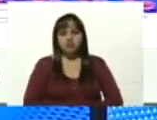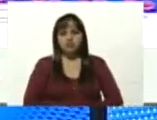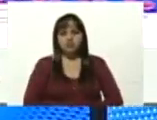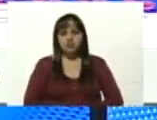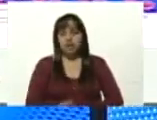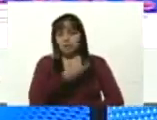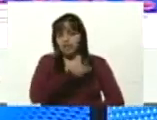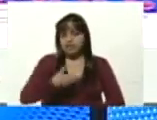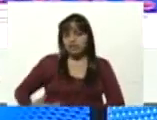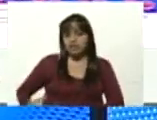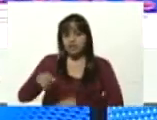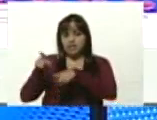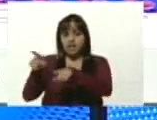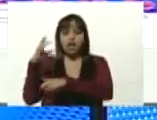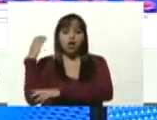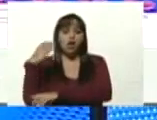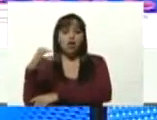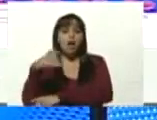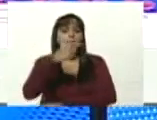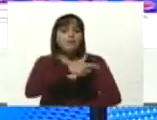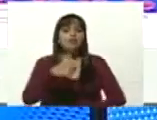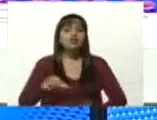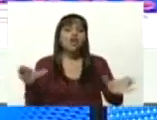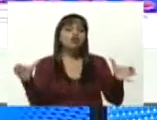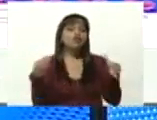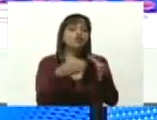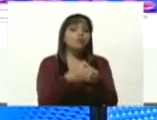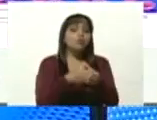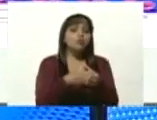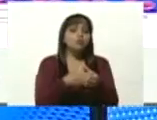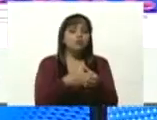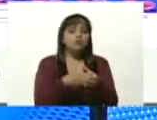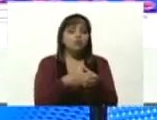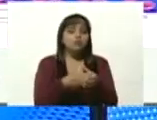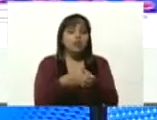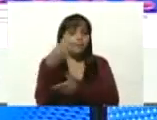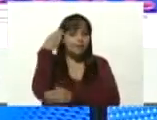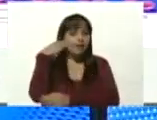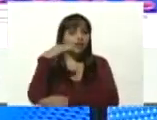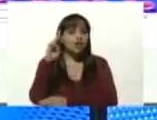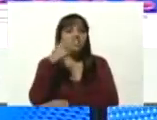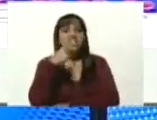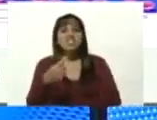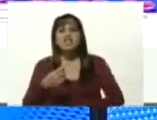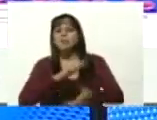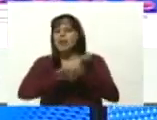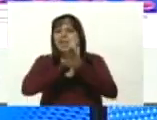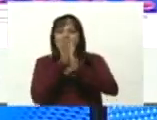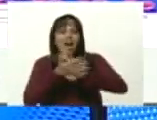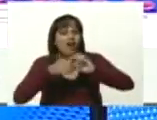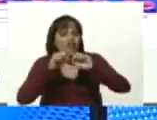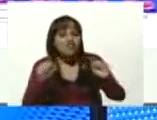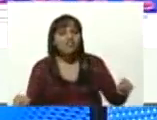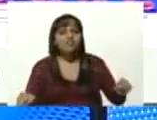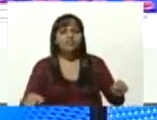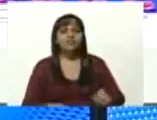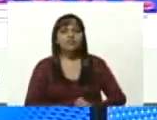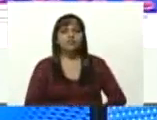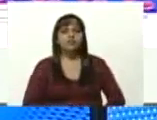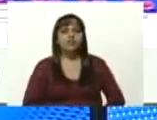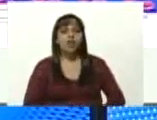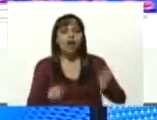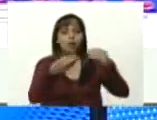presidencial a miembros de la delegación en México para que rompieran las